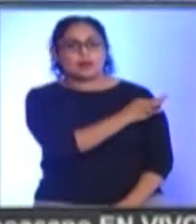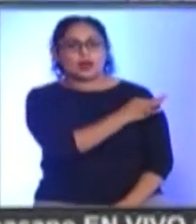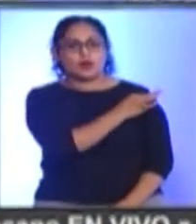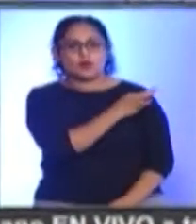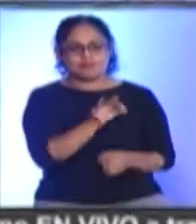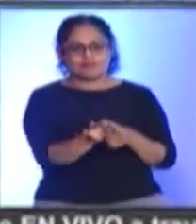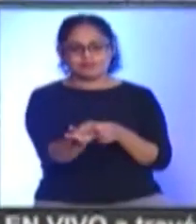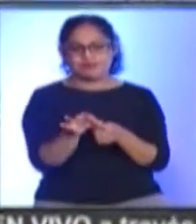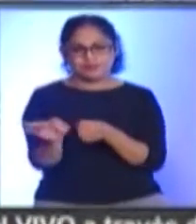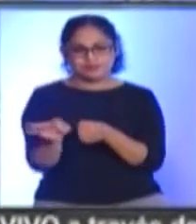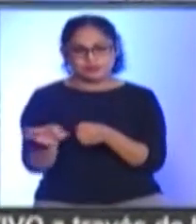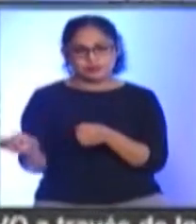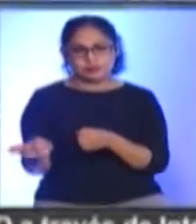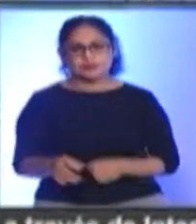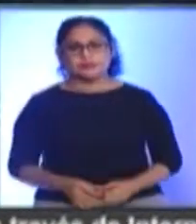tenencias de Morelia